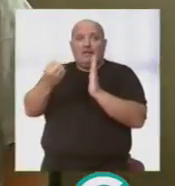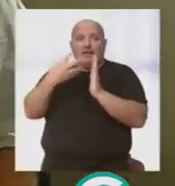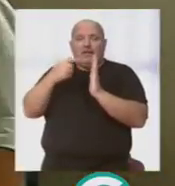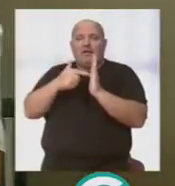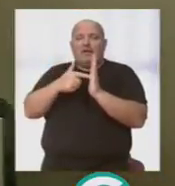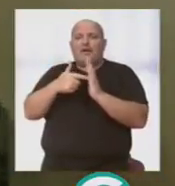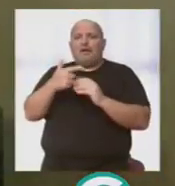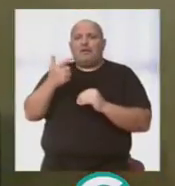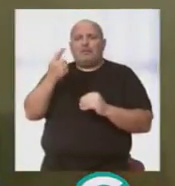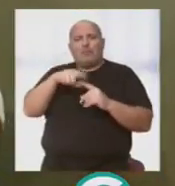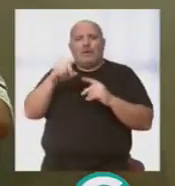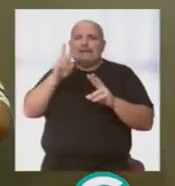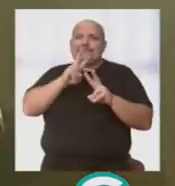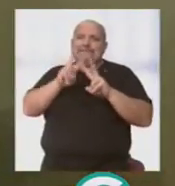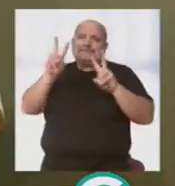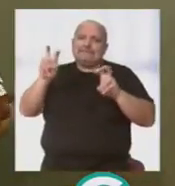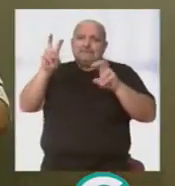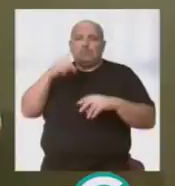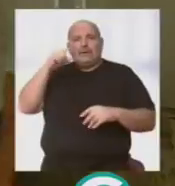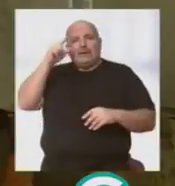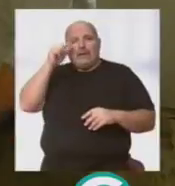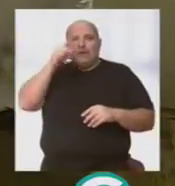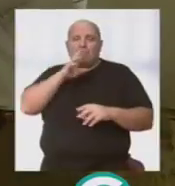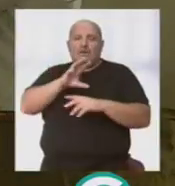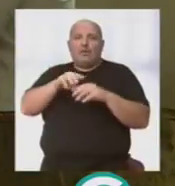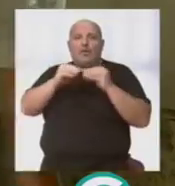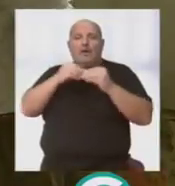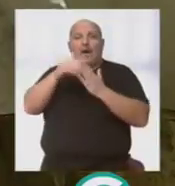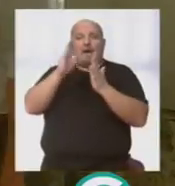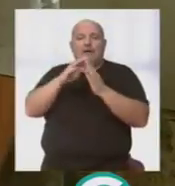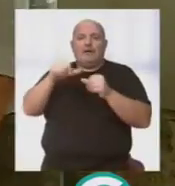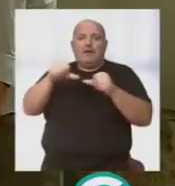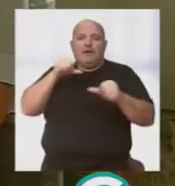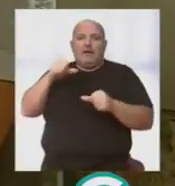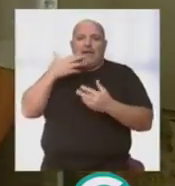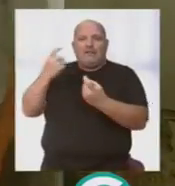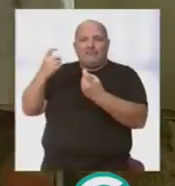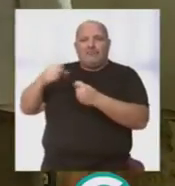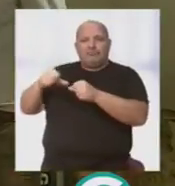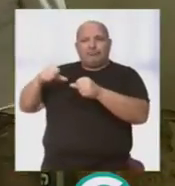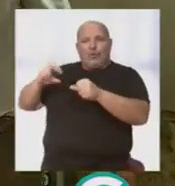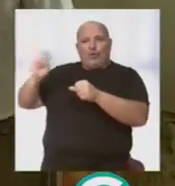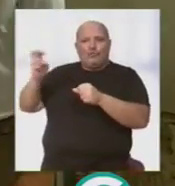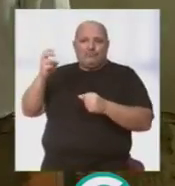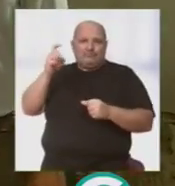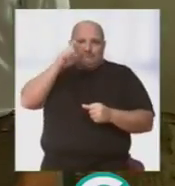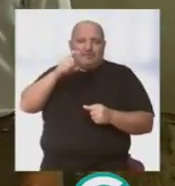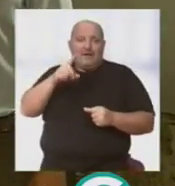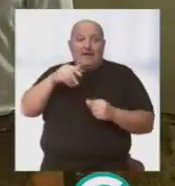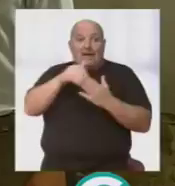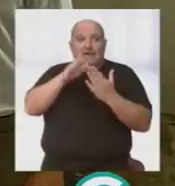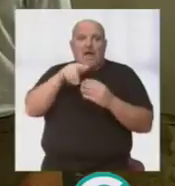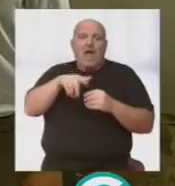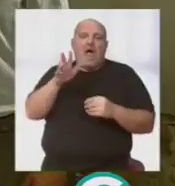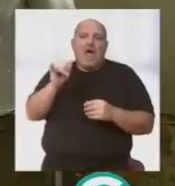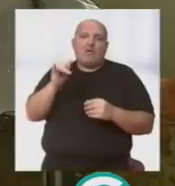que le ha hecho un guiño a la manera de hacer los carteles Manolo Peinado. Dentro del cartel,